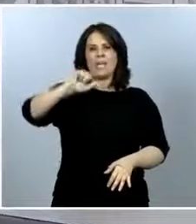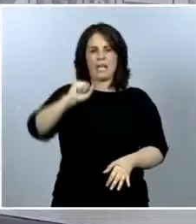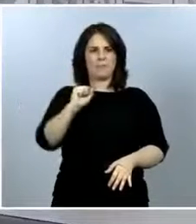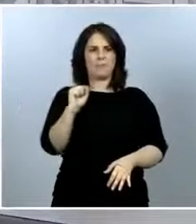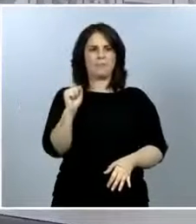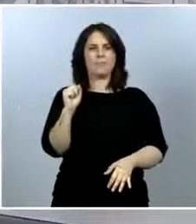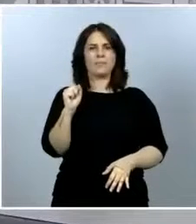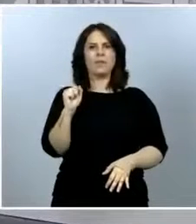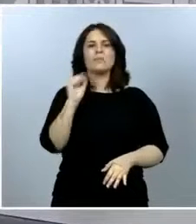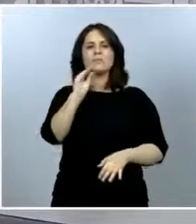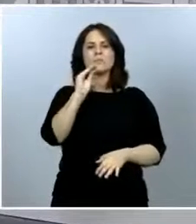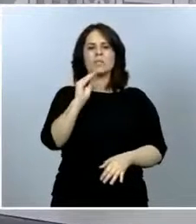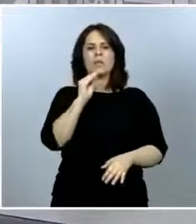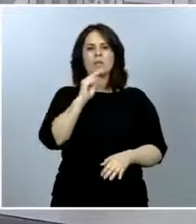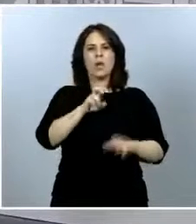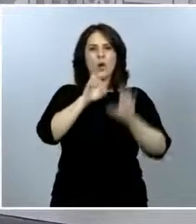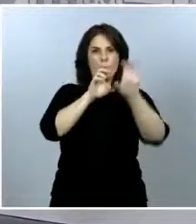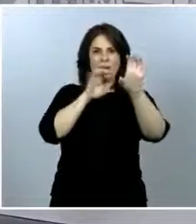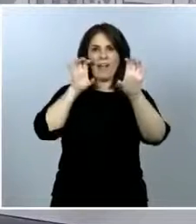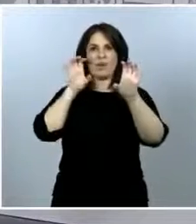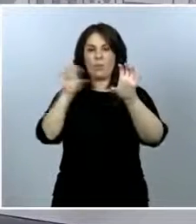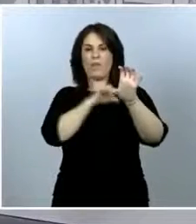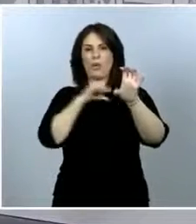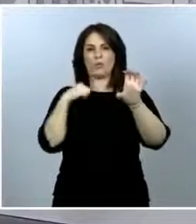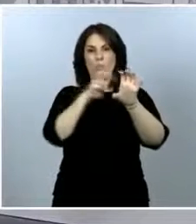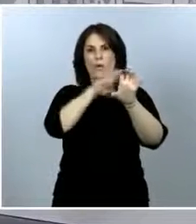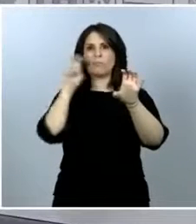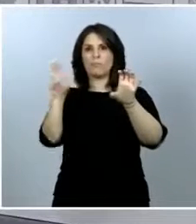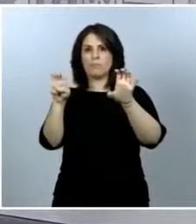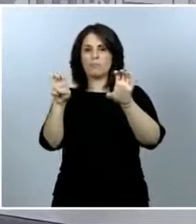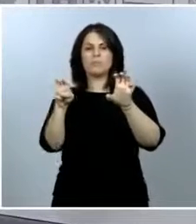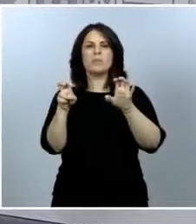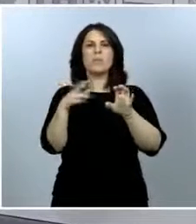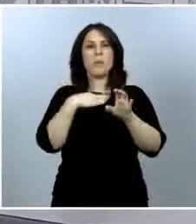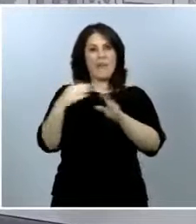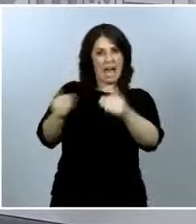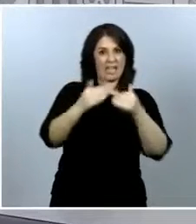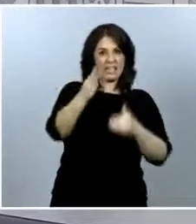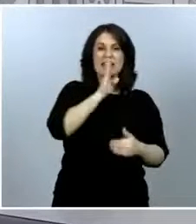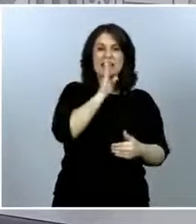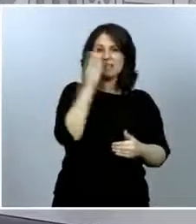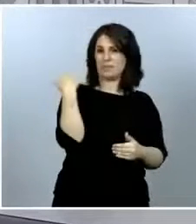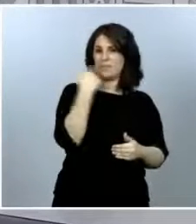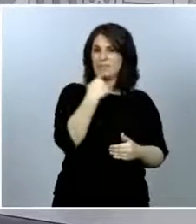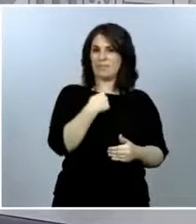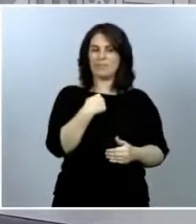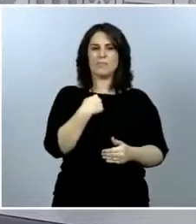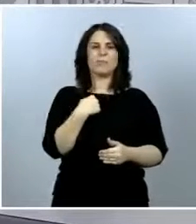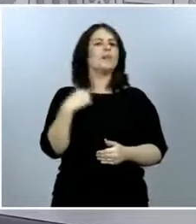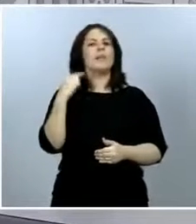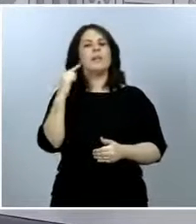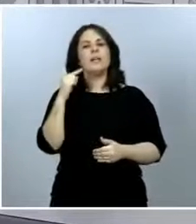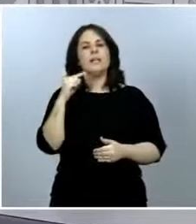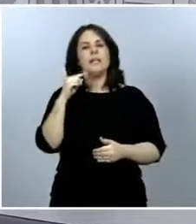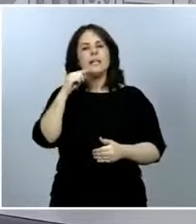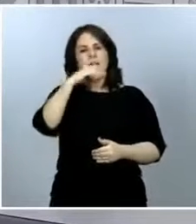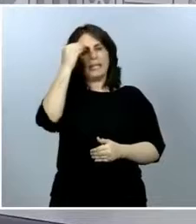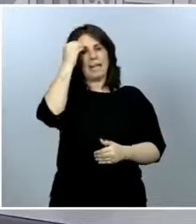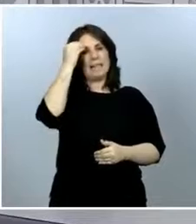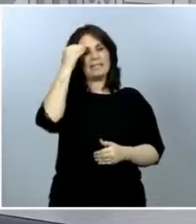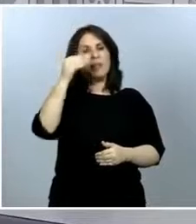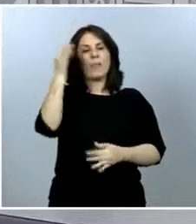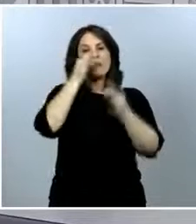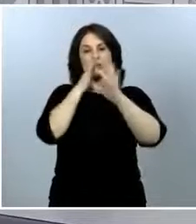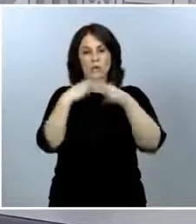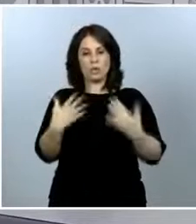movernos de una comunidad a otra? ¿Se podrá hacer antes de lo que en un principio se dijo? Radio Inter Economía, ¿cree que con los datos actuales se podrá permitir la movilidad